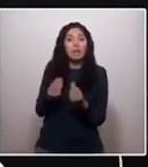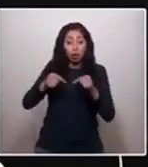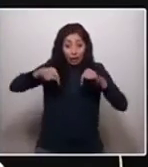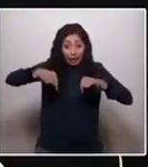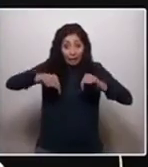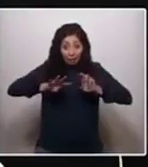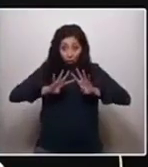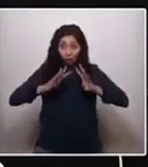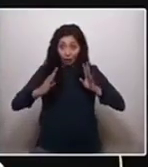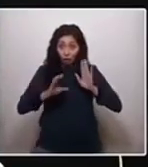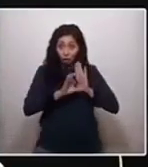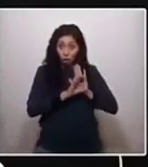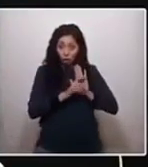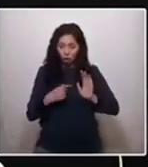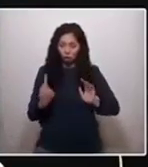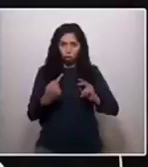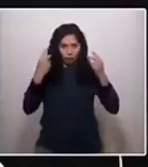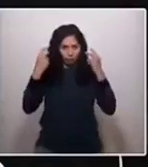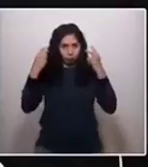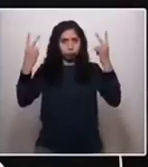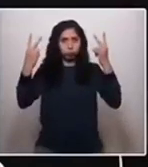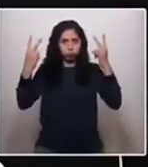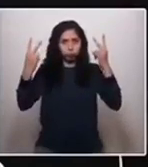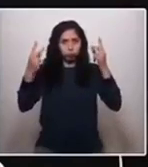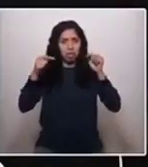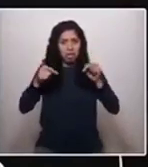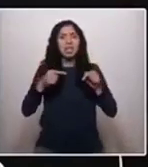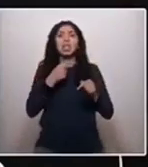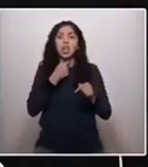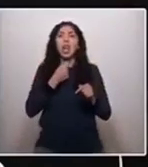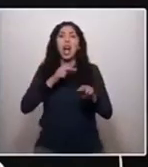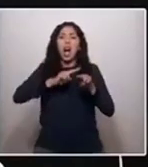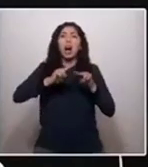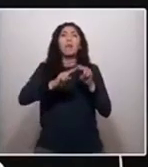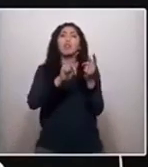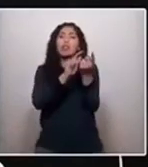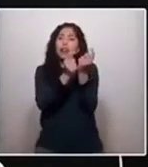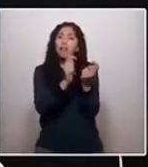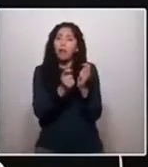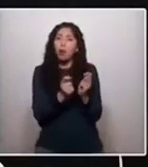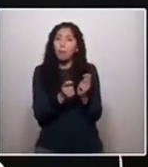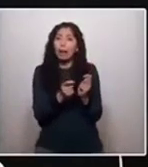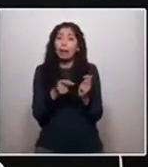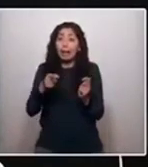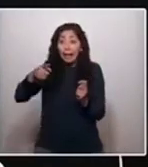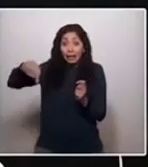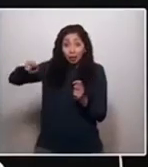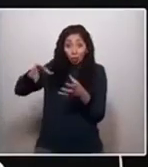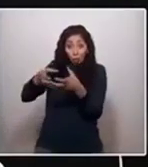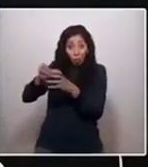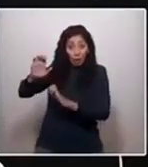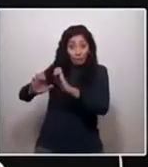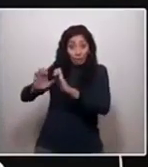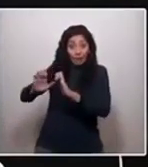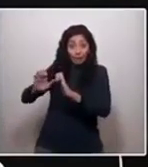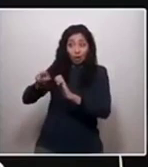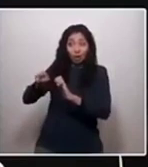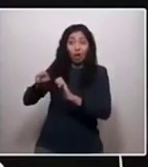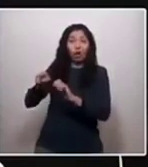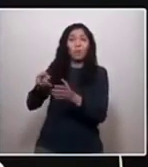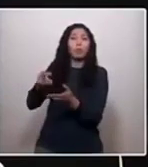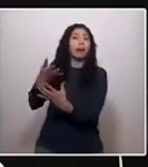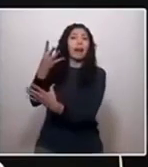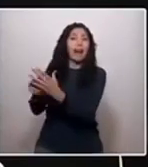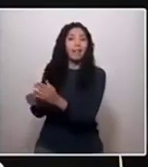seamos valientes y aprobemos reformas que hagan que el oligopolio mediático sea más tenue o